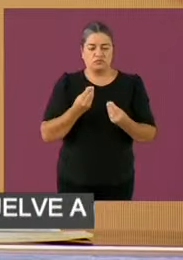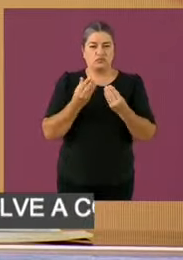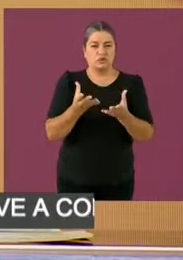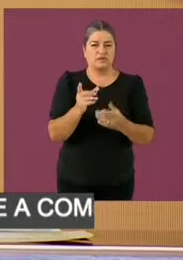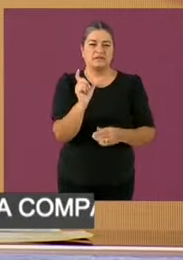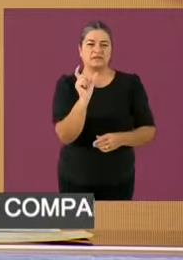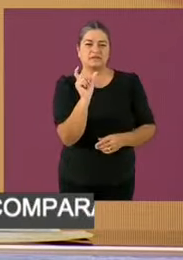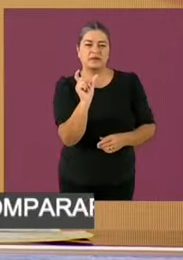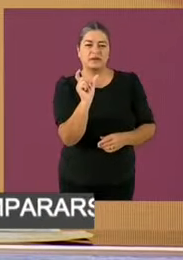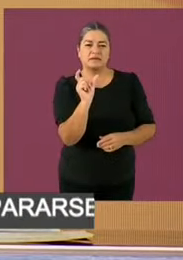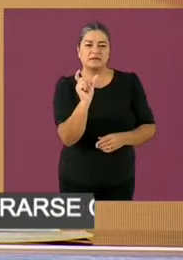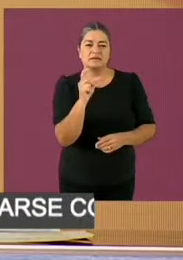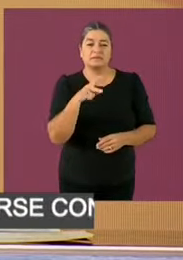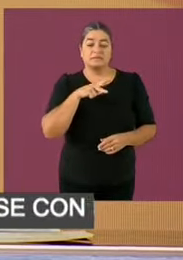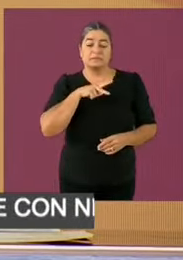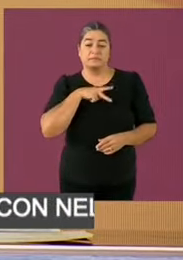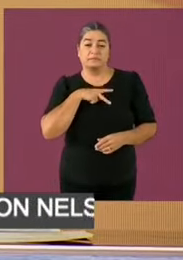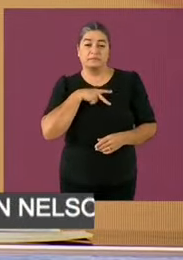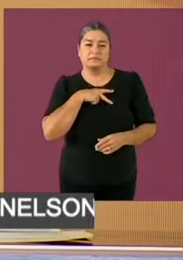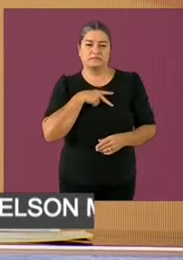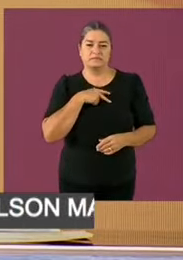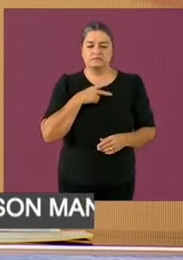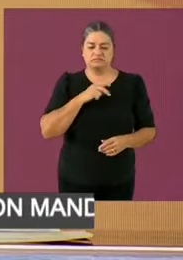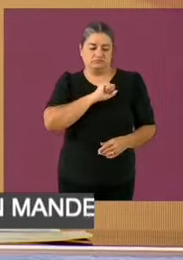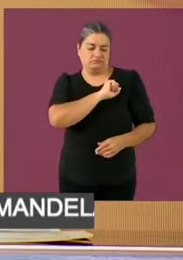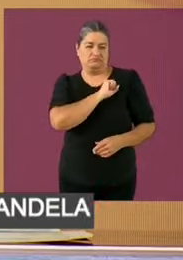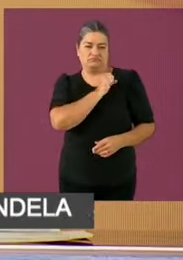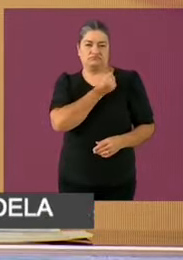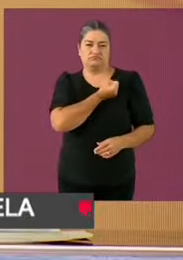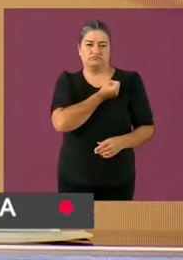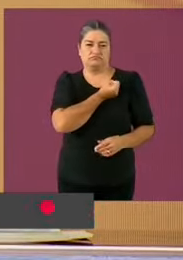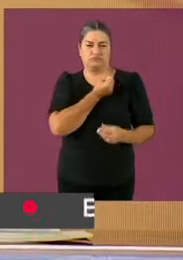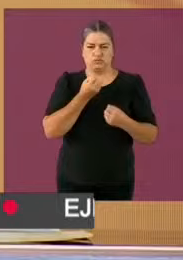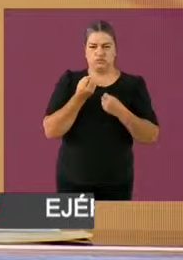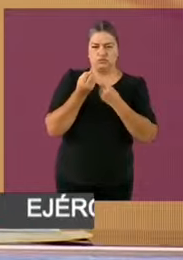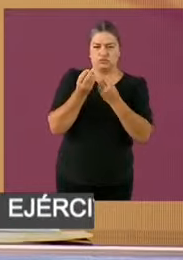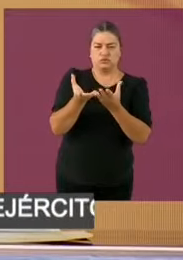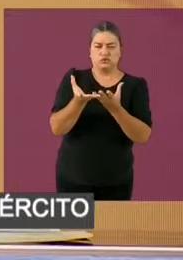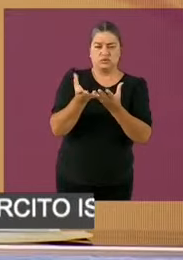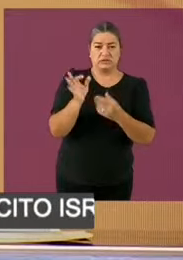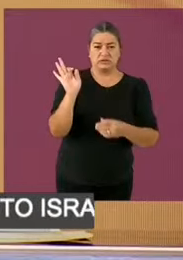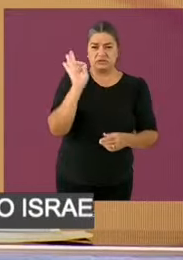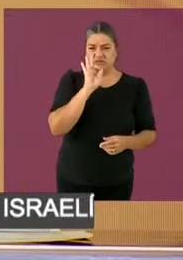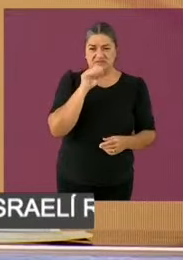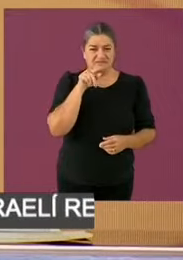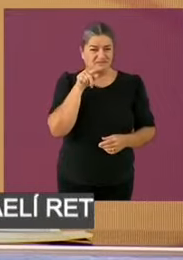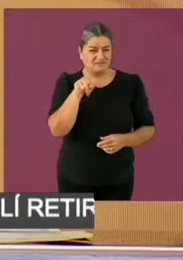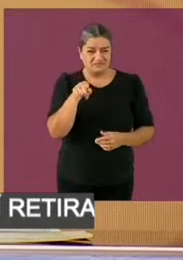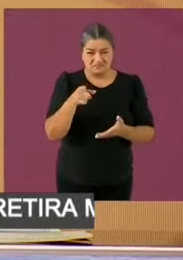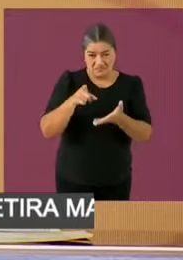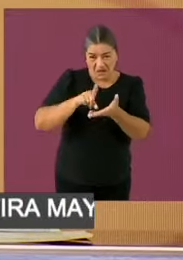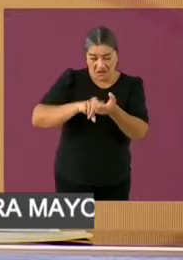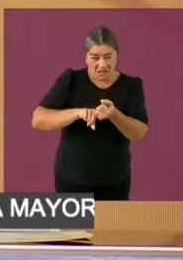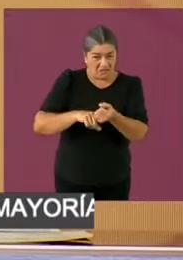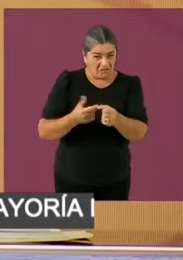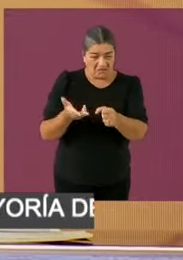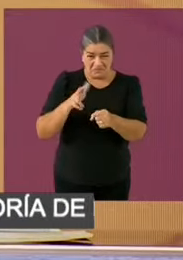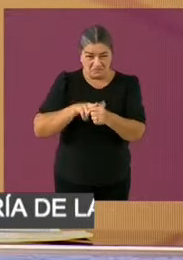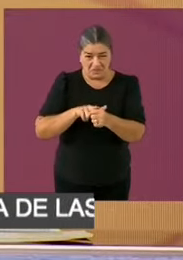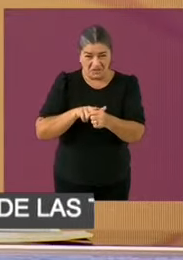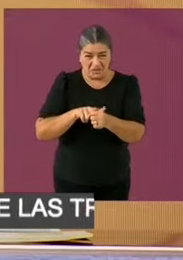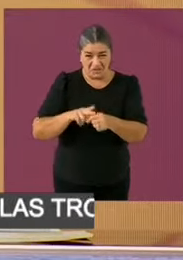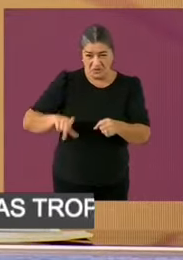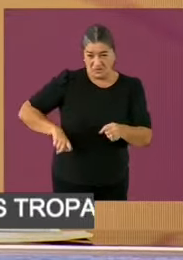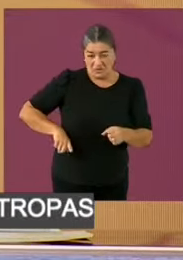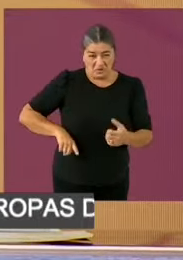por alguna situación no te dan los medicamentos, podrás ir a un hospital público o privado. Dinero hay. Este gobierno